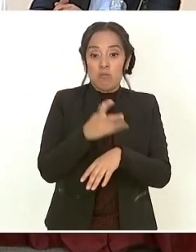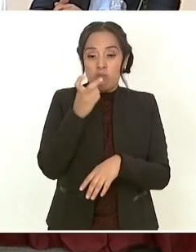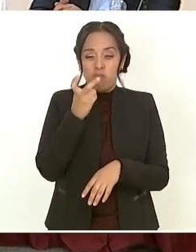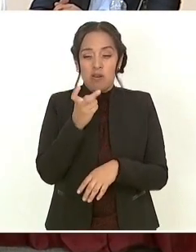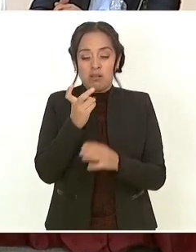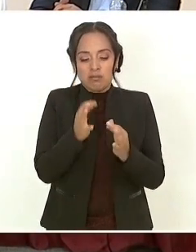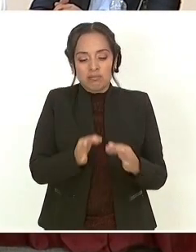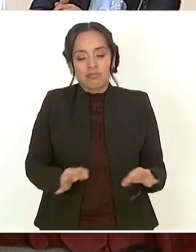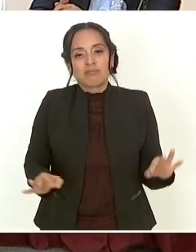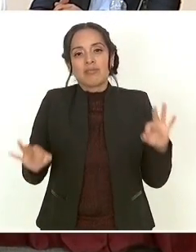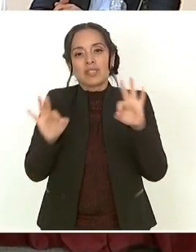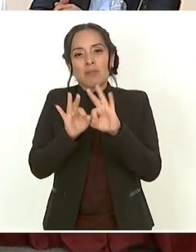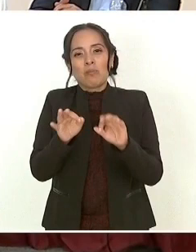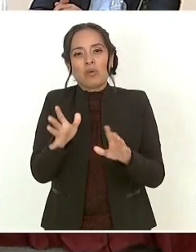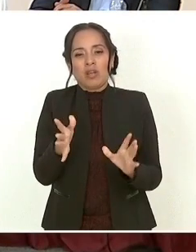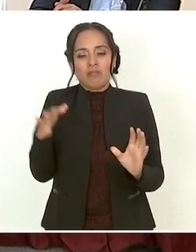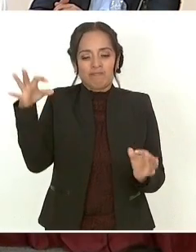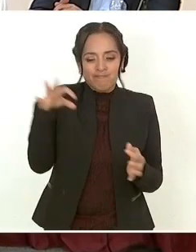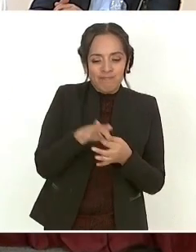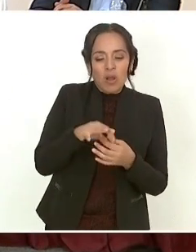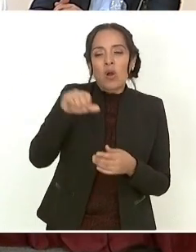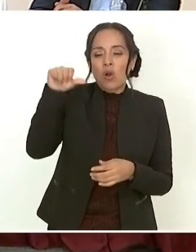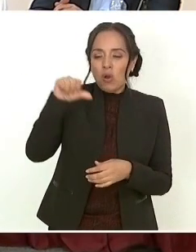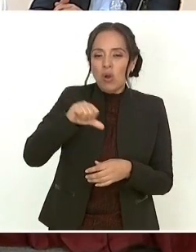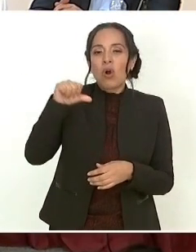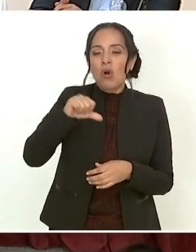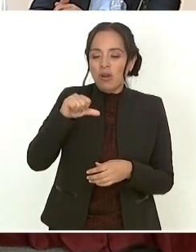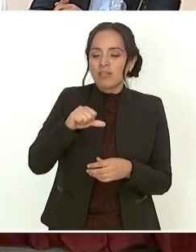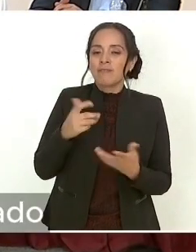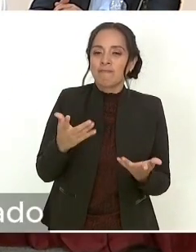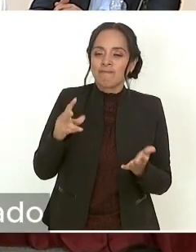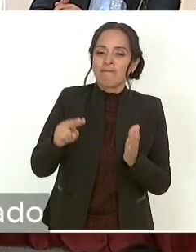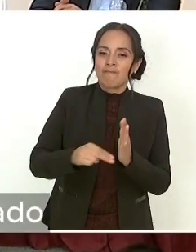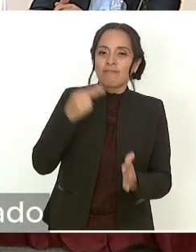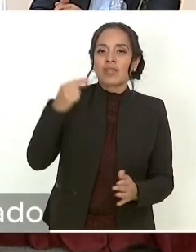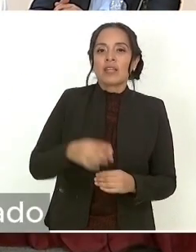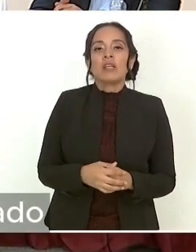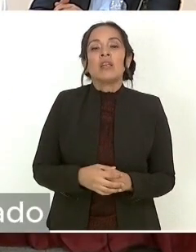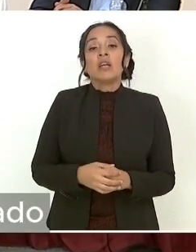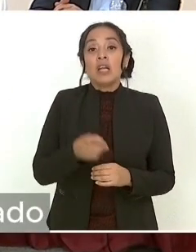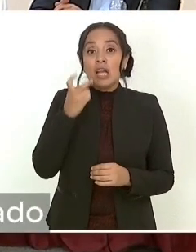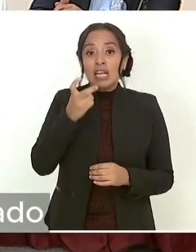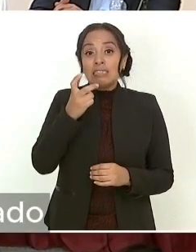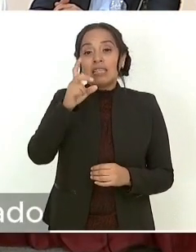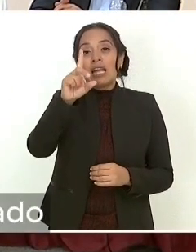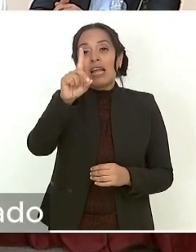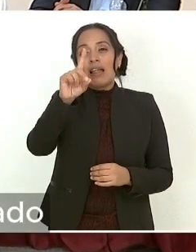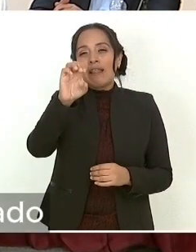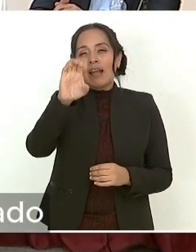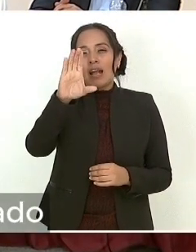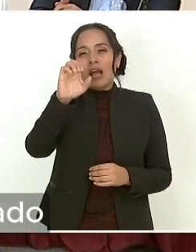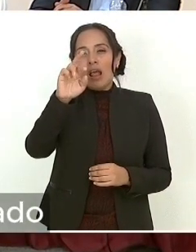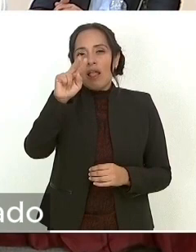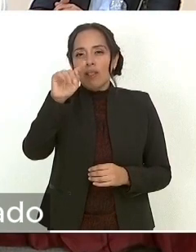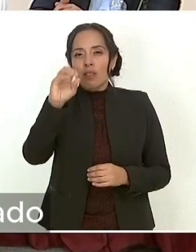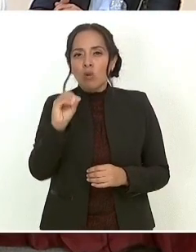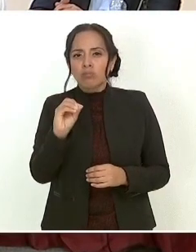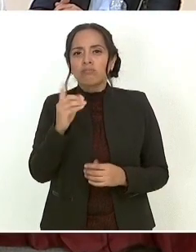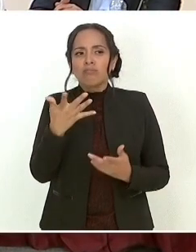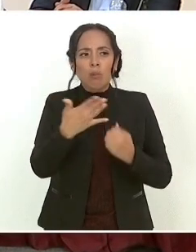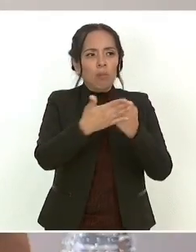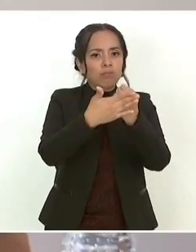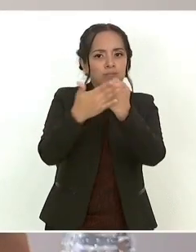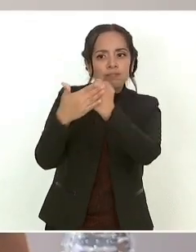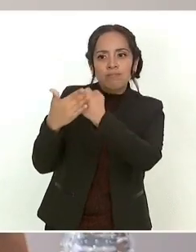de poder consolidar esta comisión. Este decreto no solamente hace un llamado